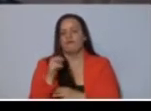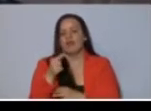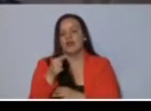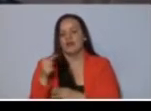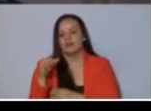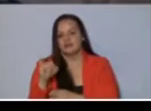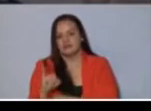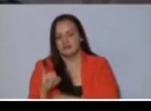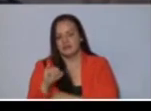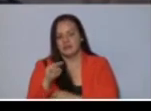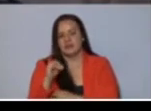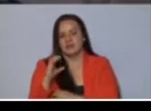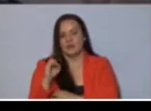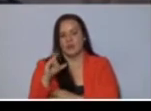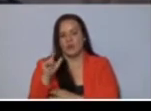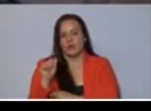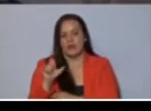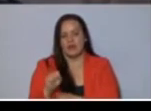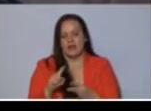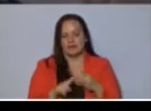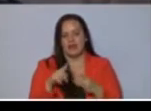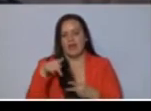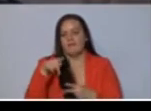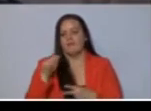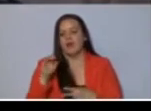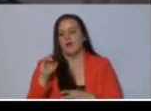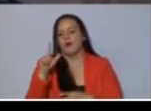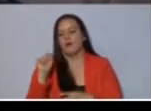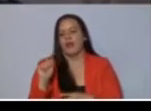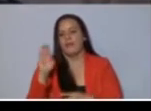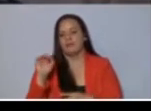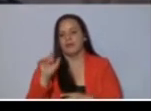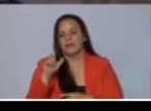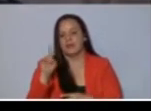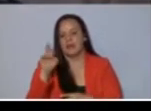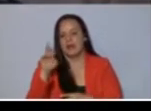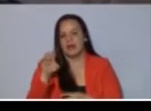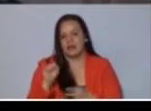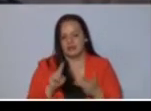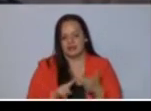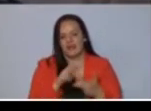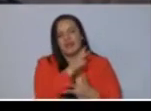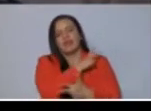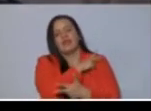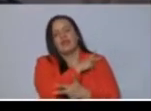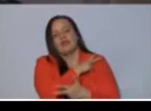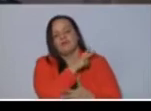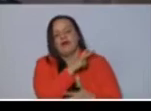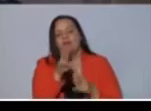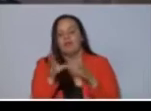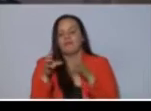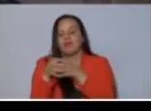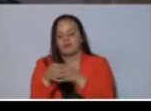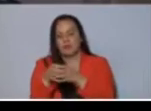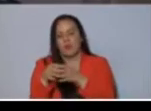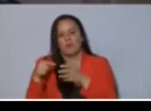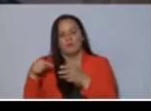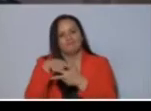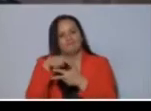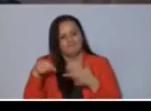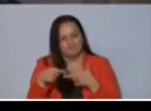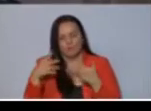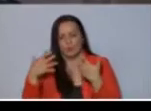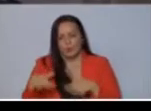Nicolás y a Paola Valladares y por supuesto a nuestra jefa de fracción, que han puesto todo su